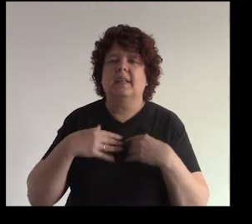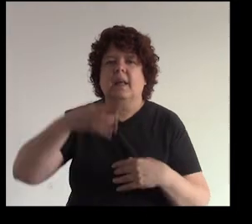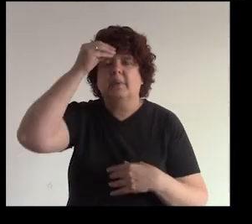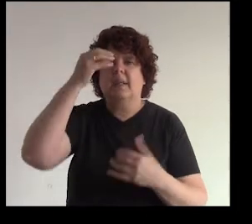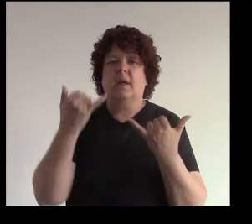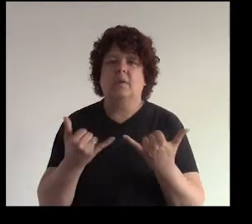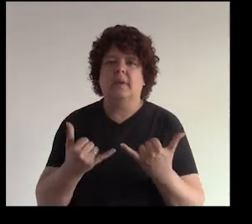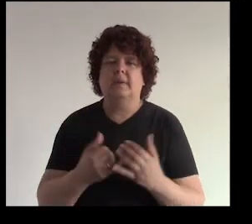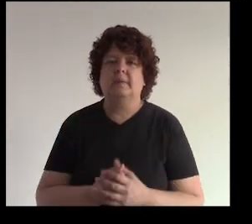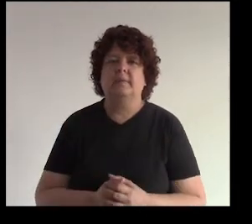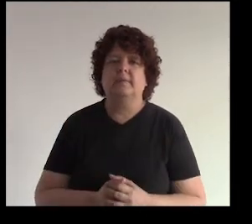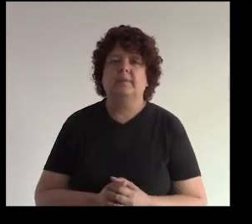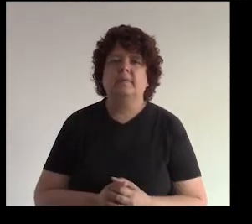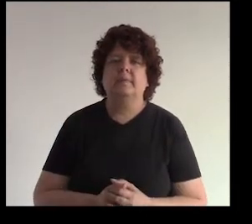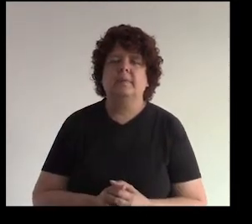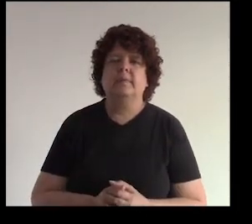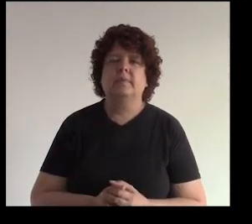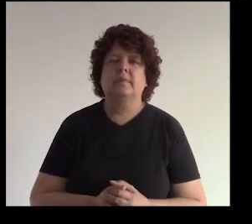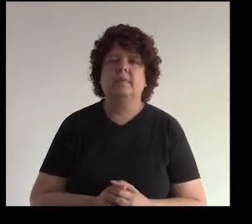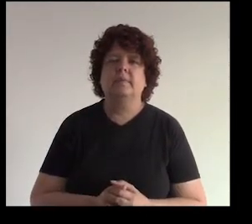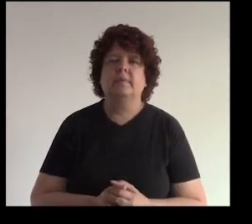que tienes que aprender de hoy ¿de acuerdo?